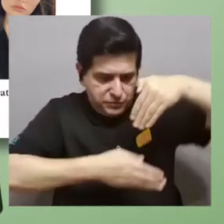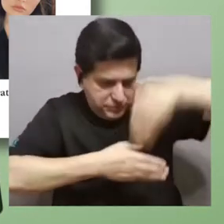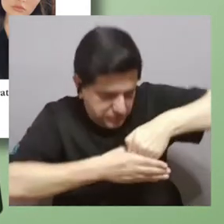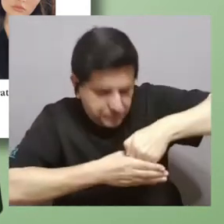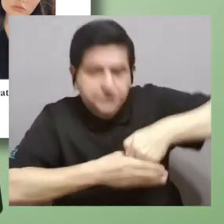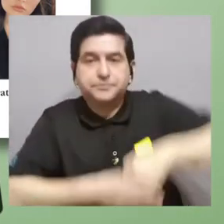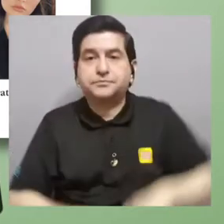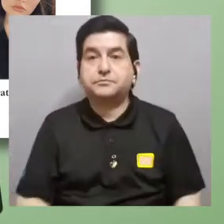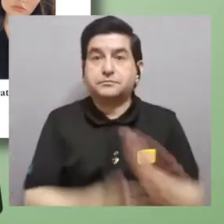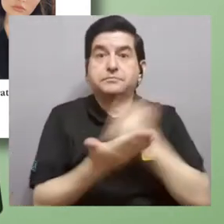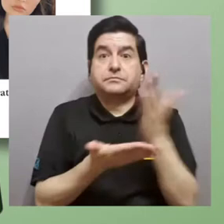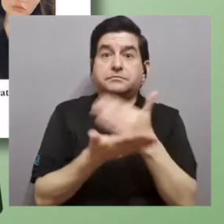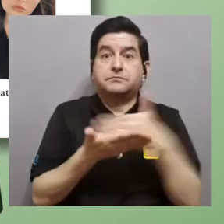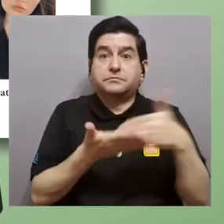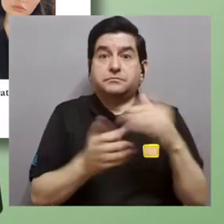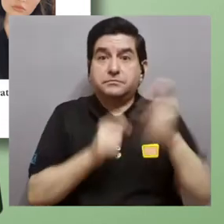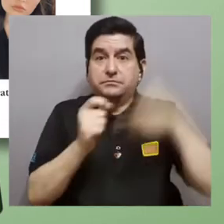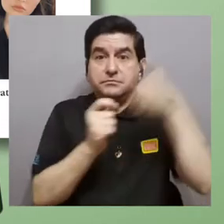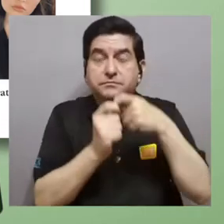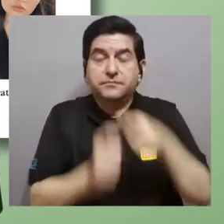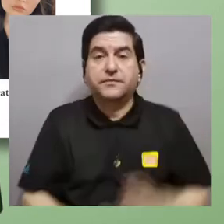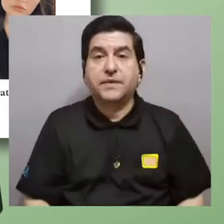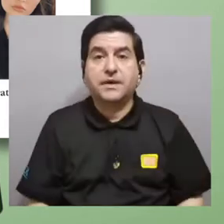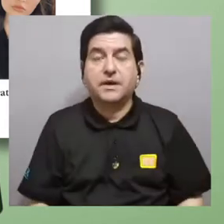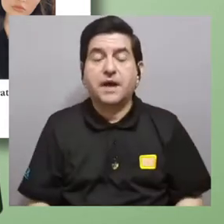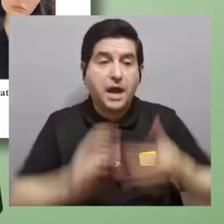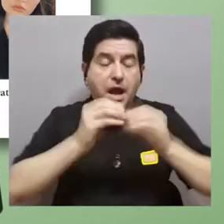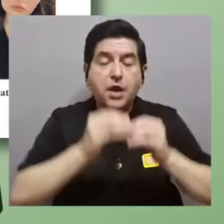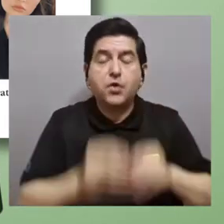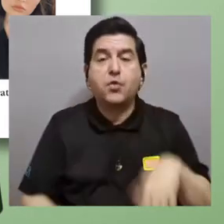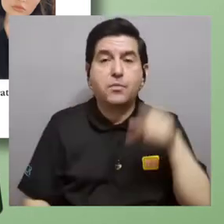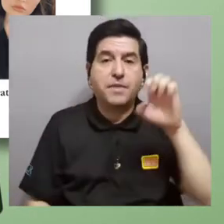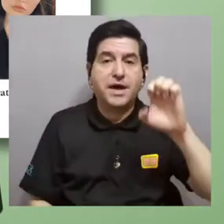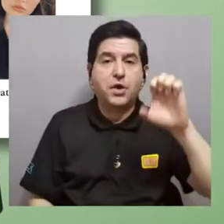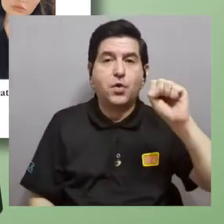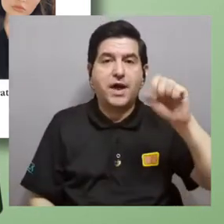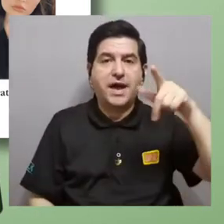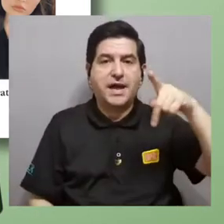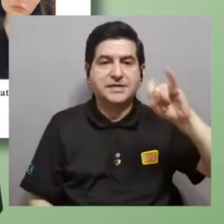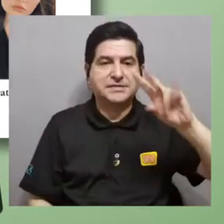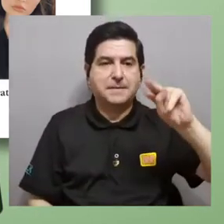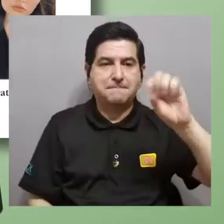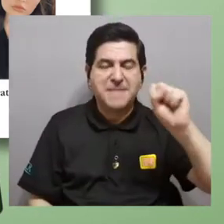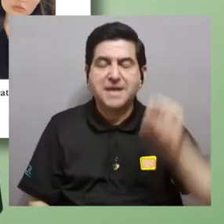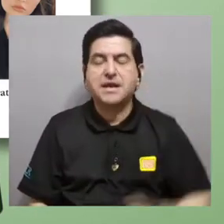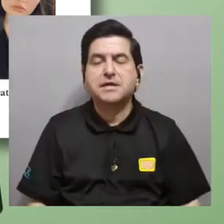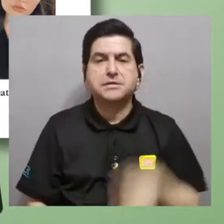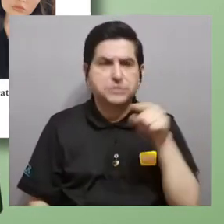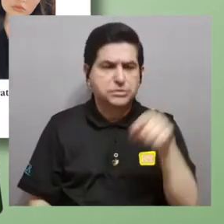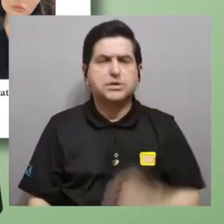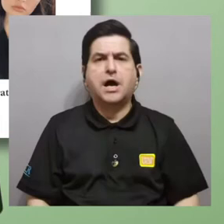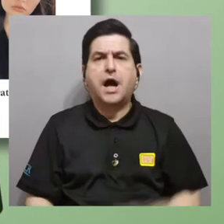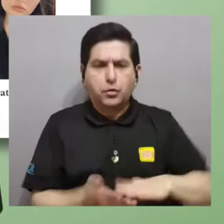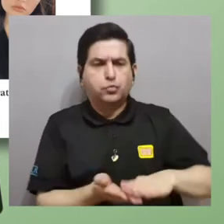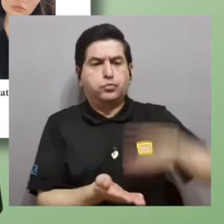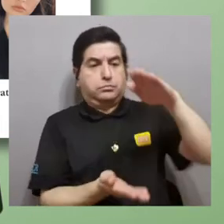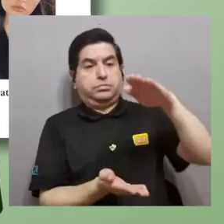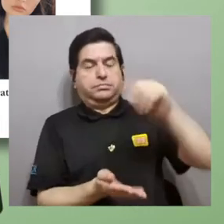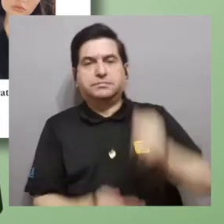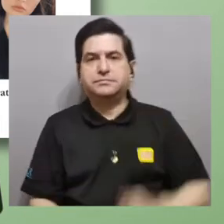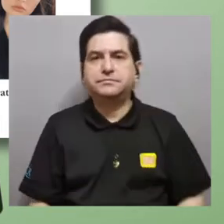fotosíntesis, en algunos lados en particular, la cantidad de electrones, de espines que están en esa sección, pues es